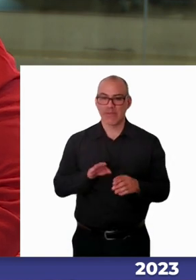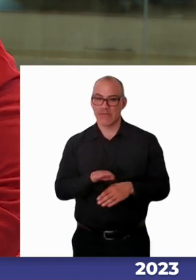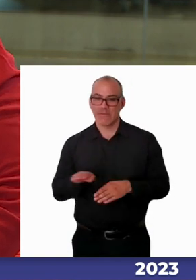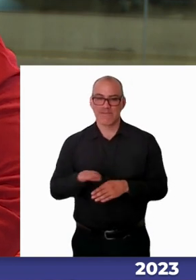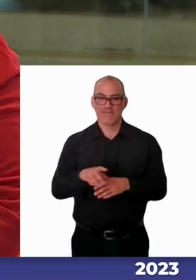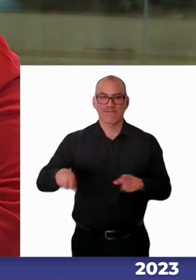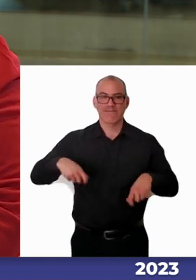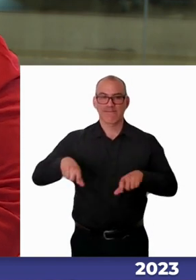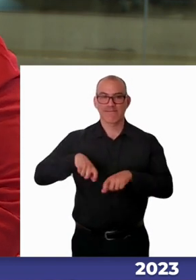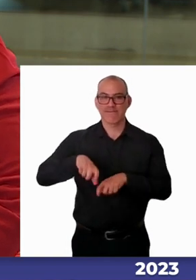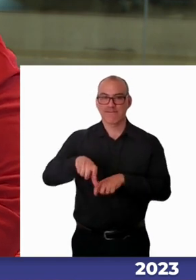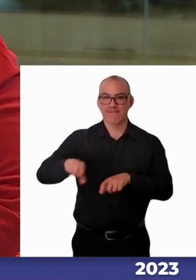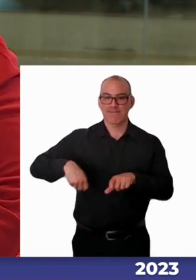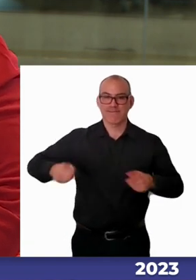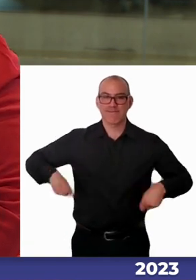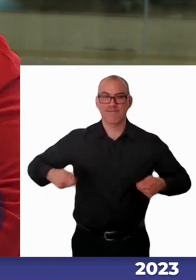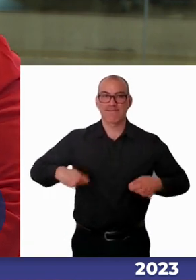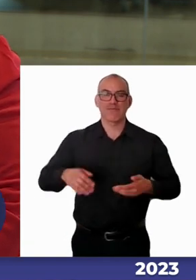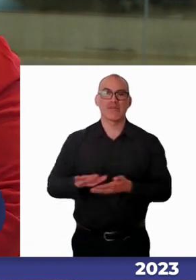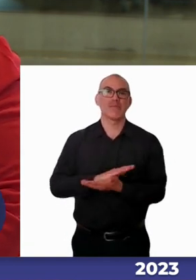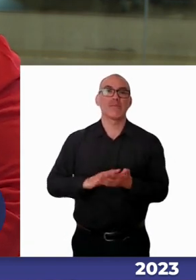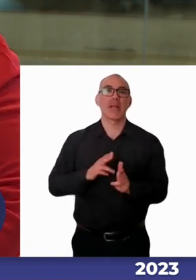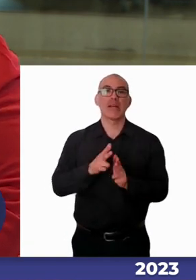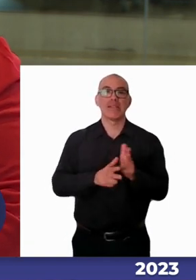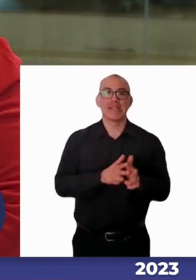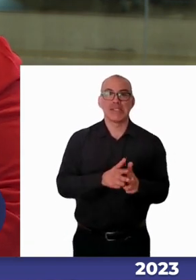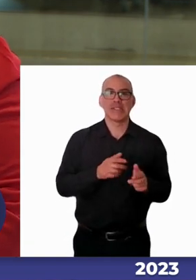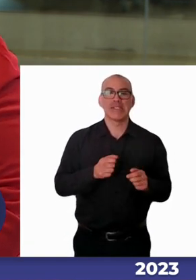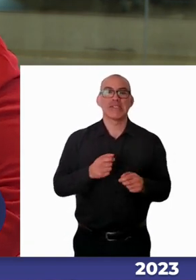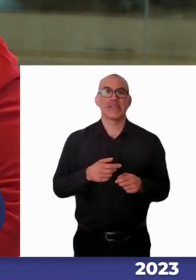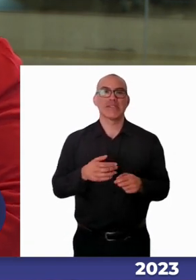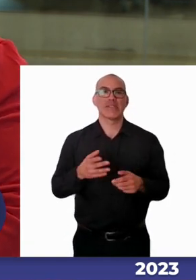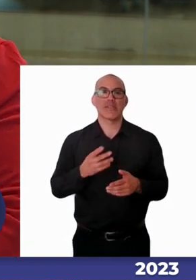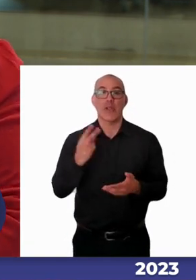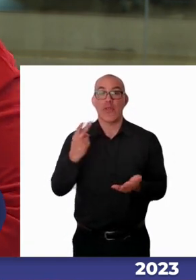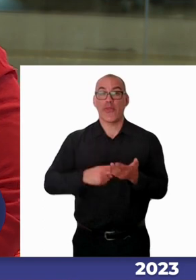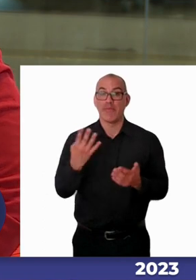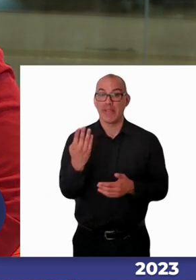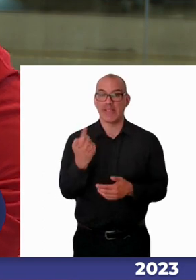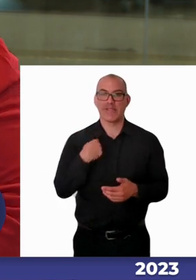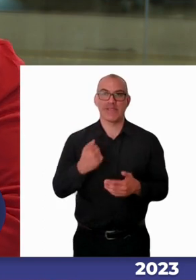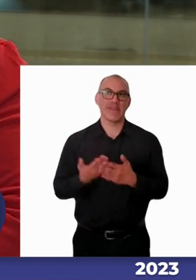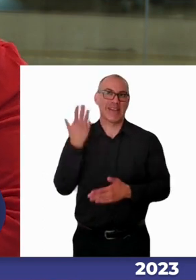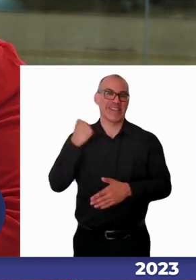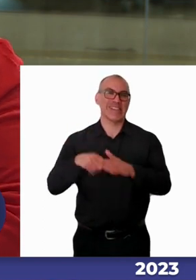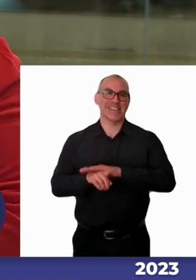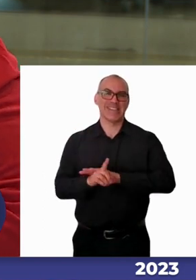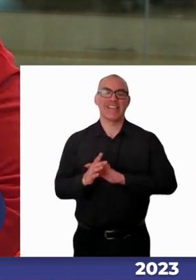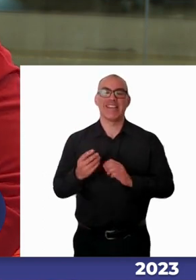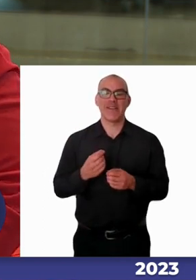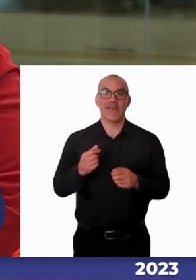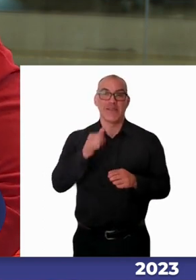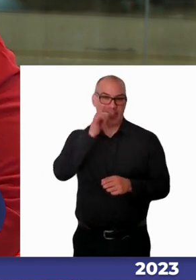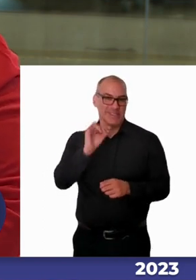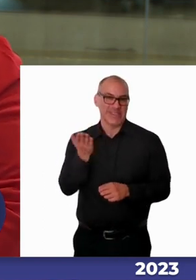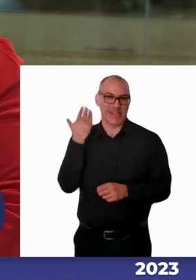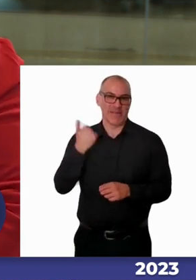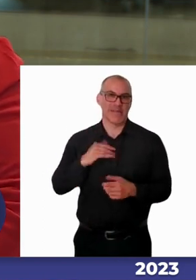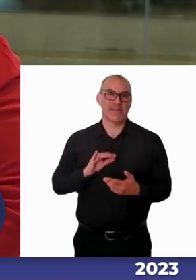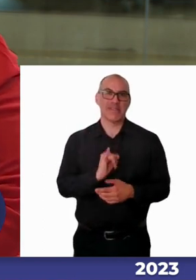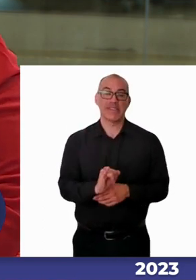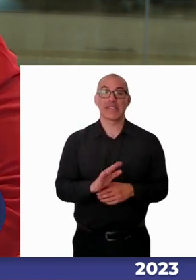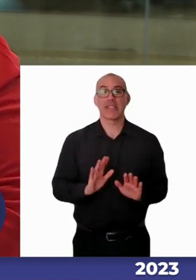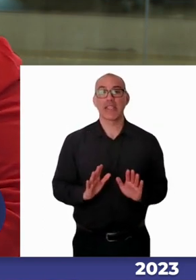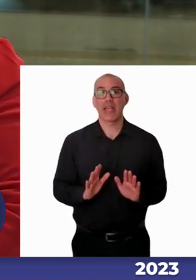central, hablemos cuando yo entré en 2014, ya ha pasado mucho tiempo, pero podemos decir que claro, no